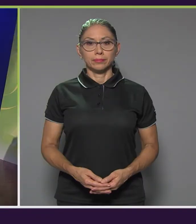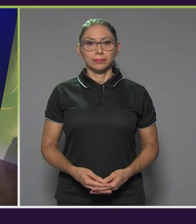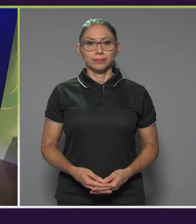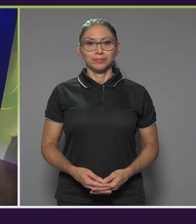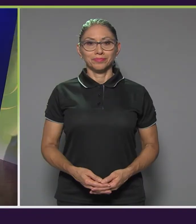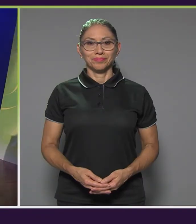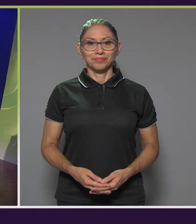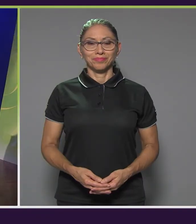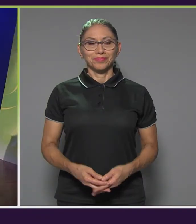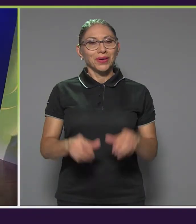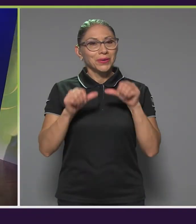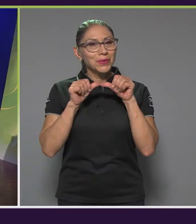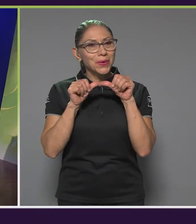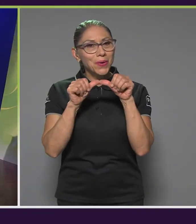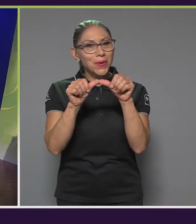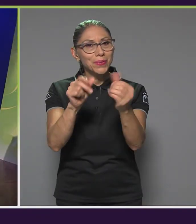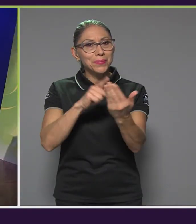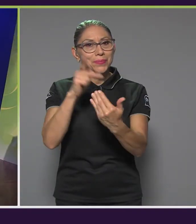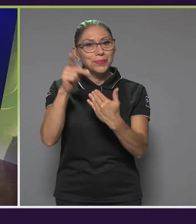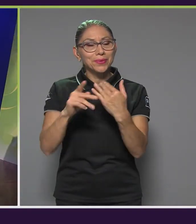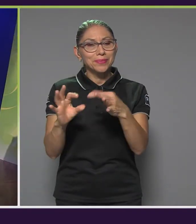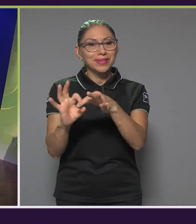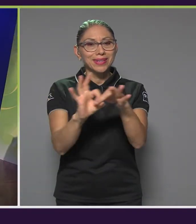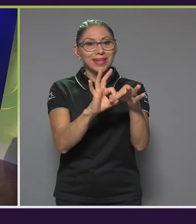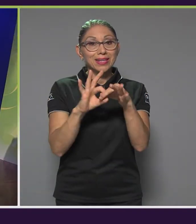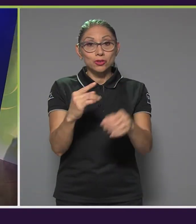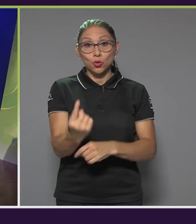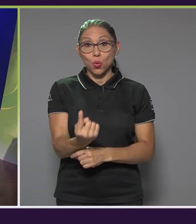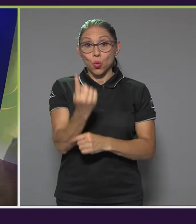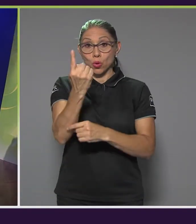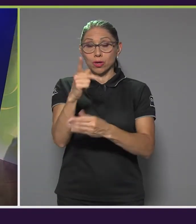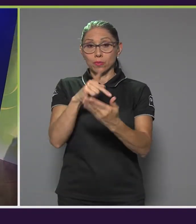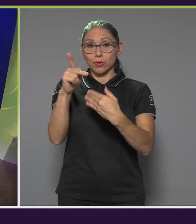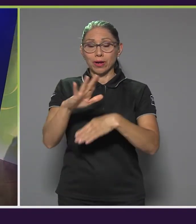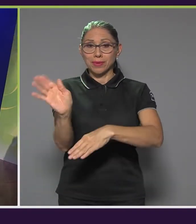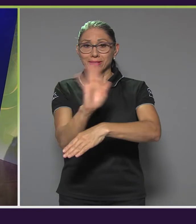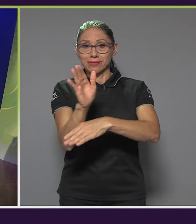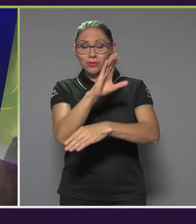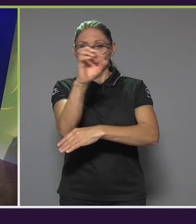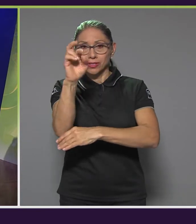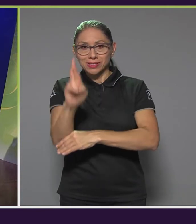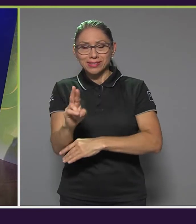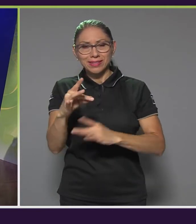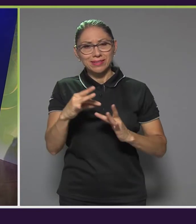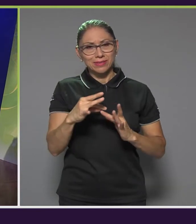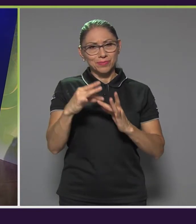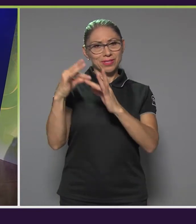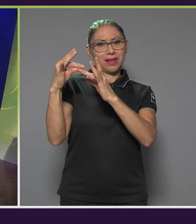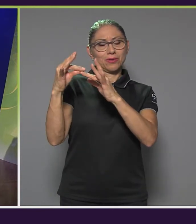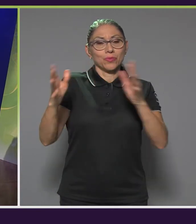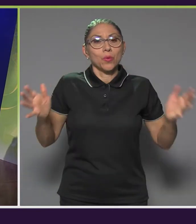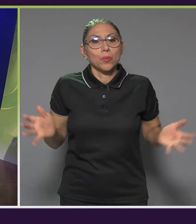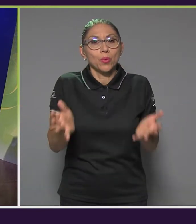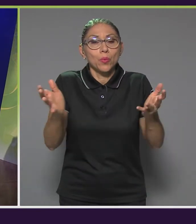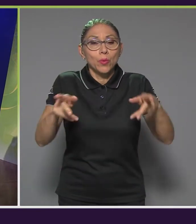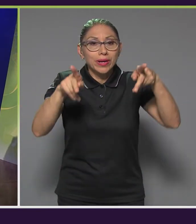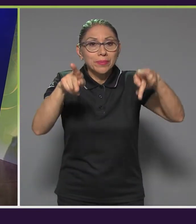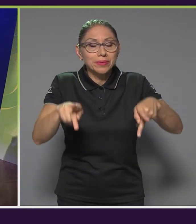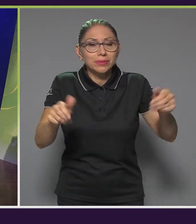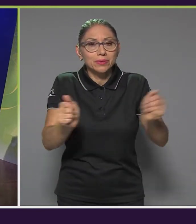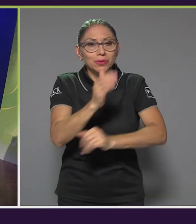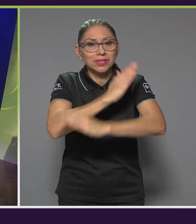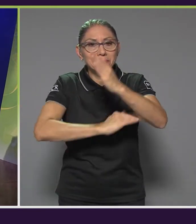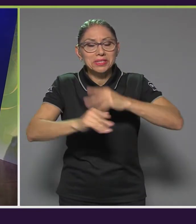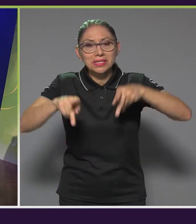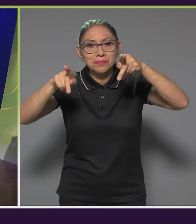Estamos de vuelta en Nexos, el único programa de televisión costarricense especializado en promover la inclusión de las personas con